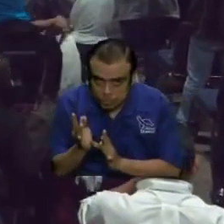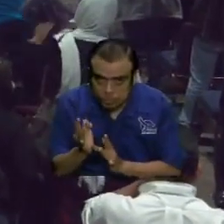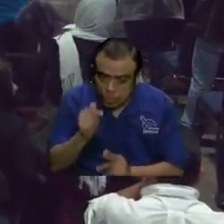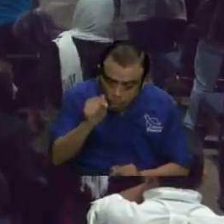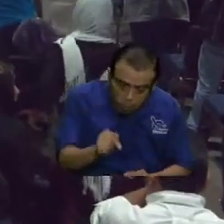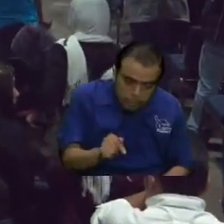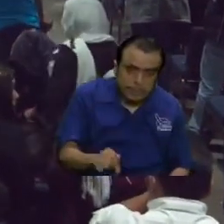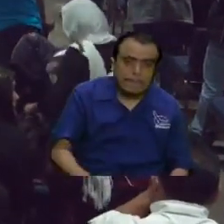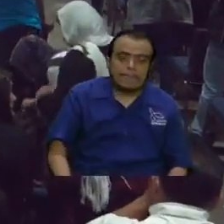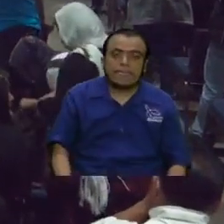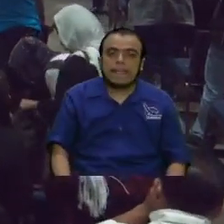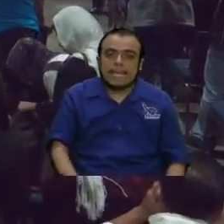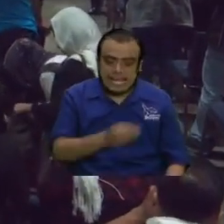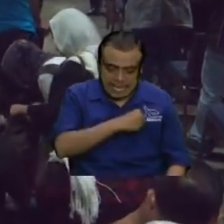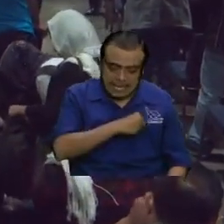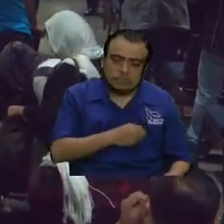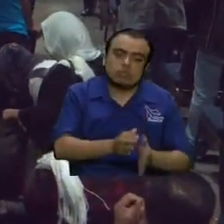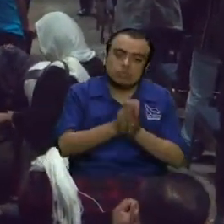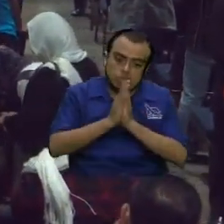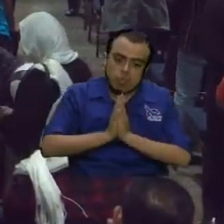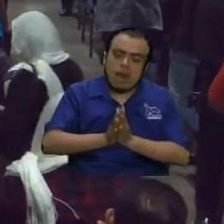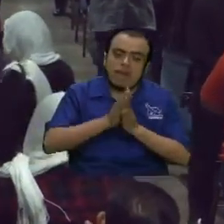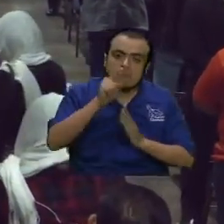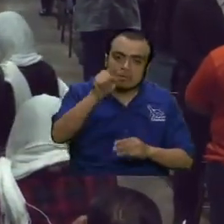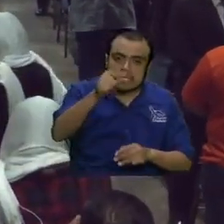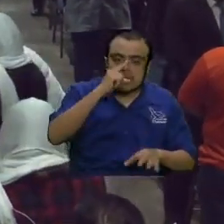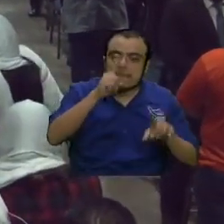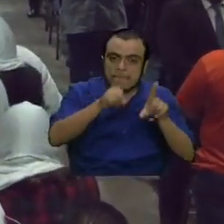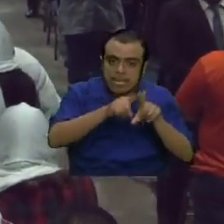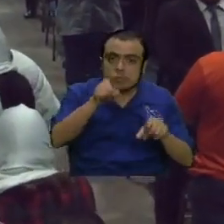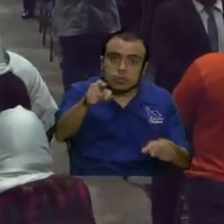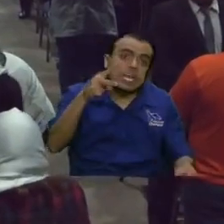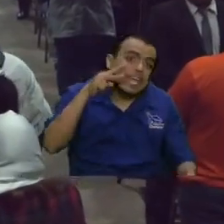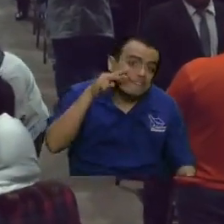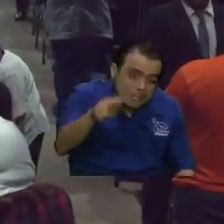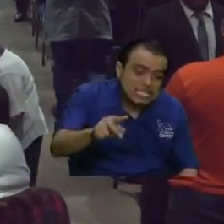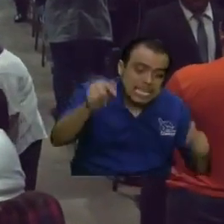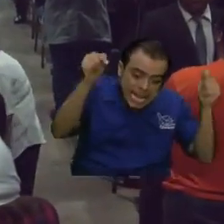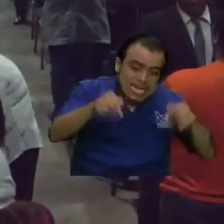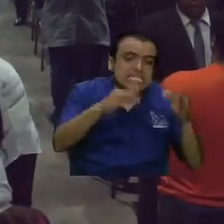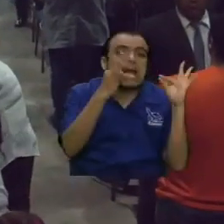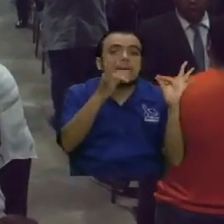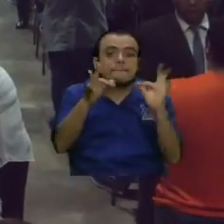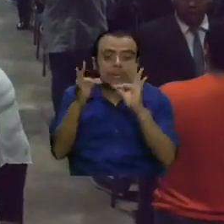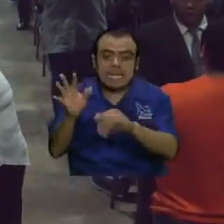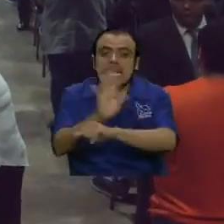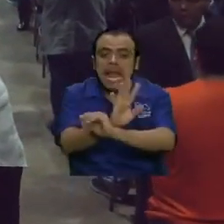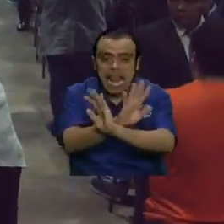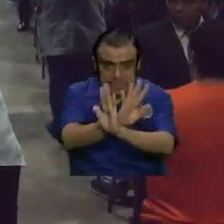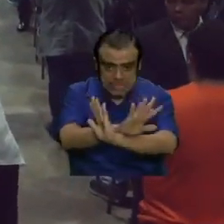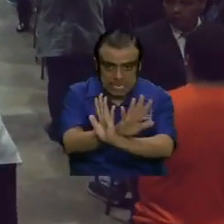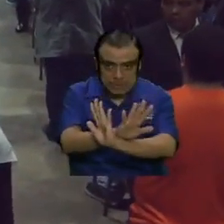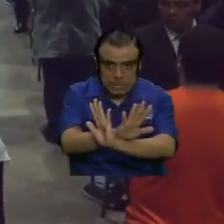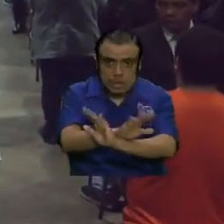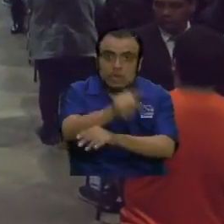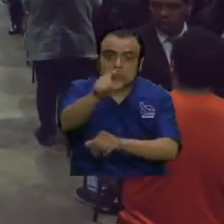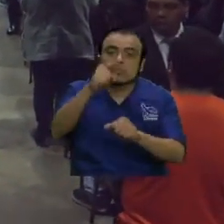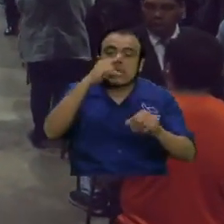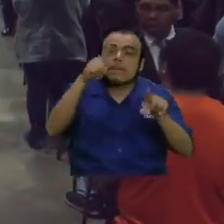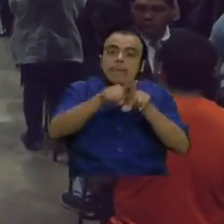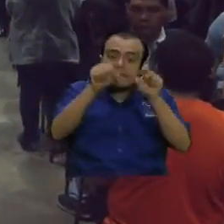permítanos orar por usted mientras mis hermanos cantan suavemente algo